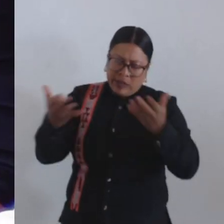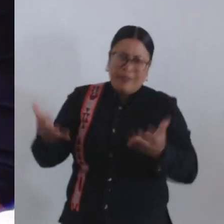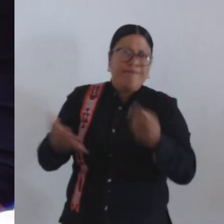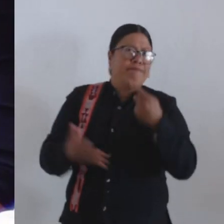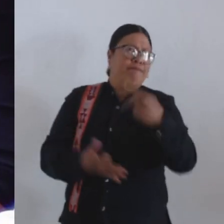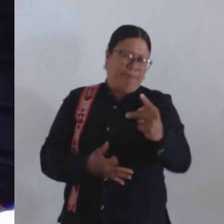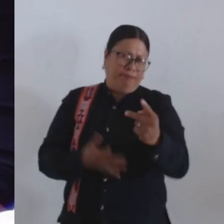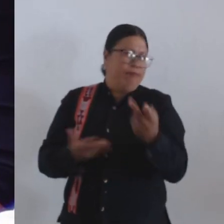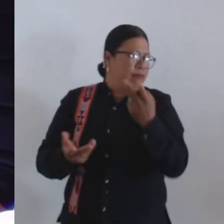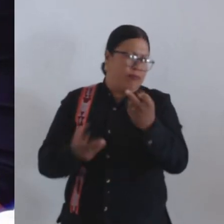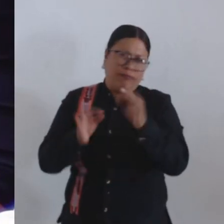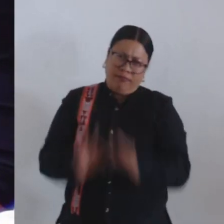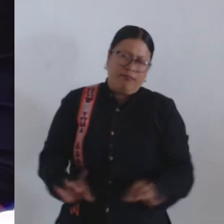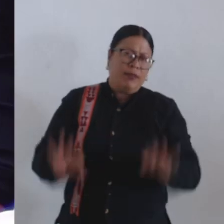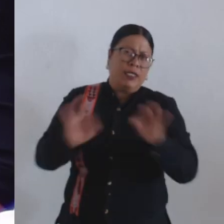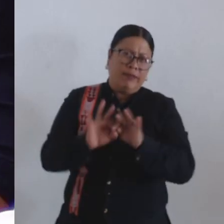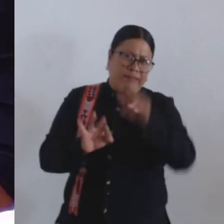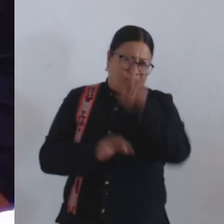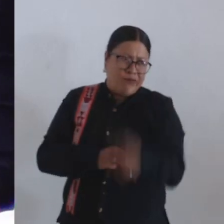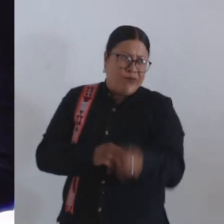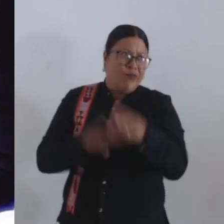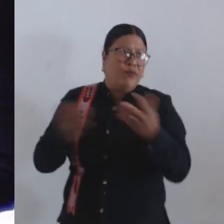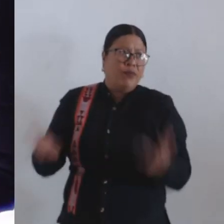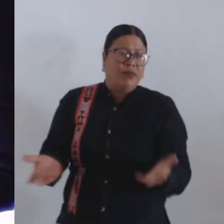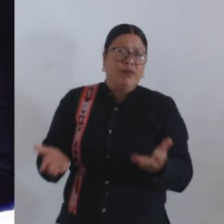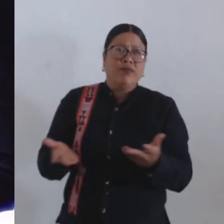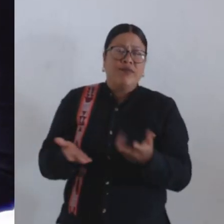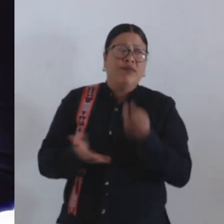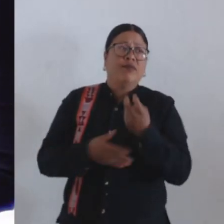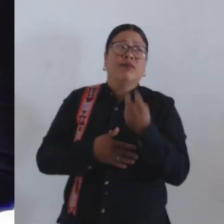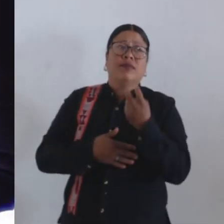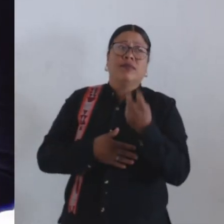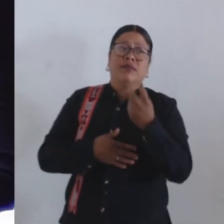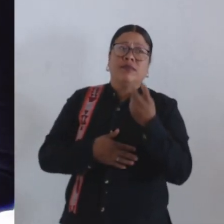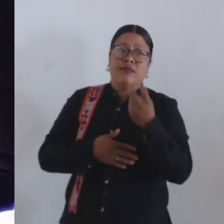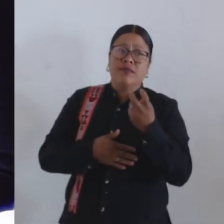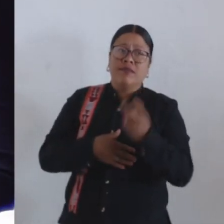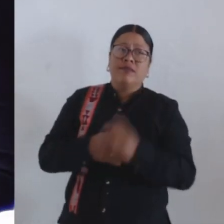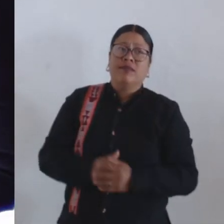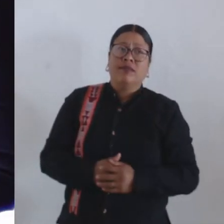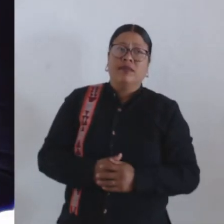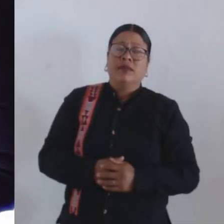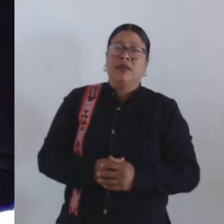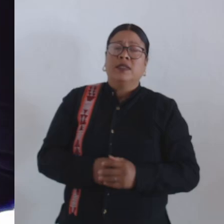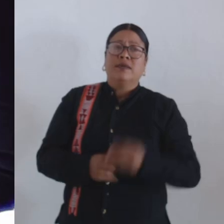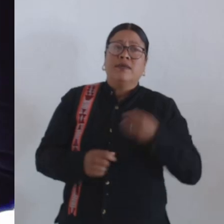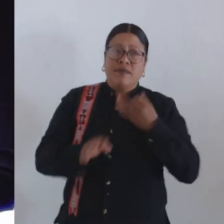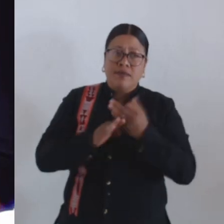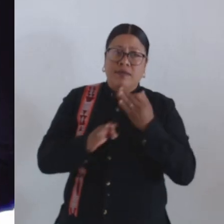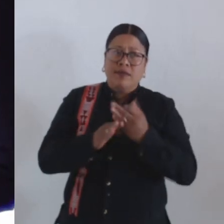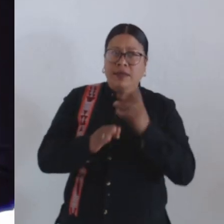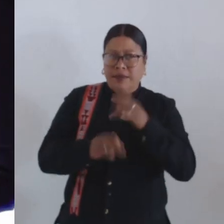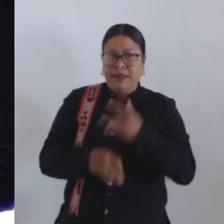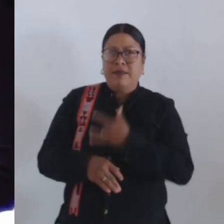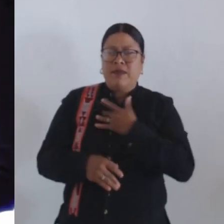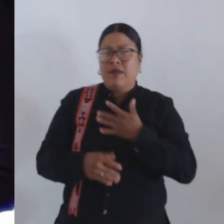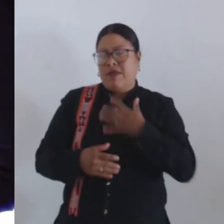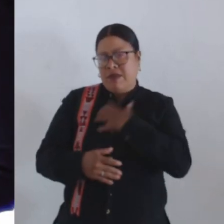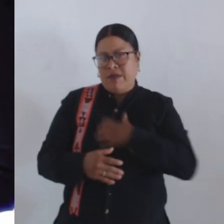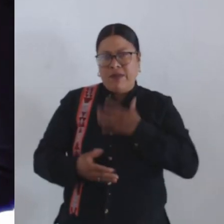también fundamental y por ello no sólo compartirles la alegría que